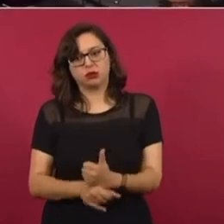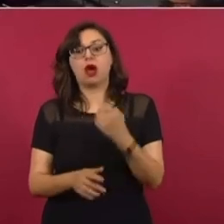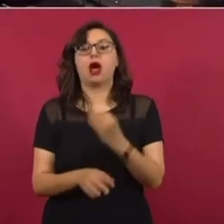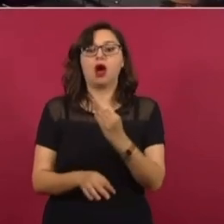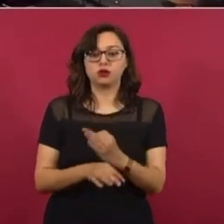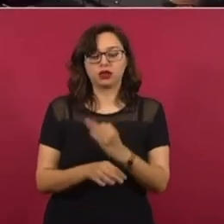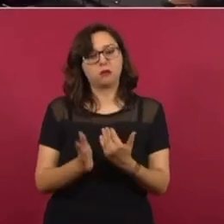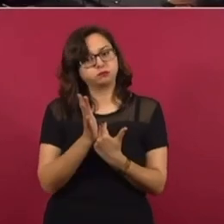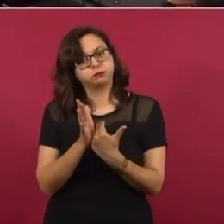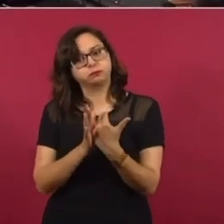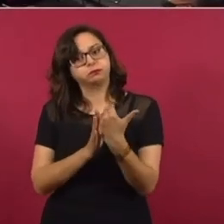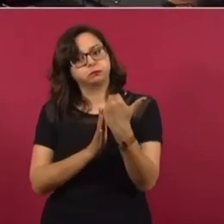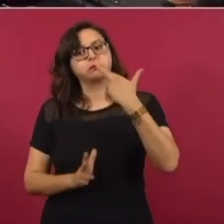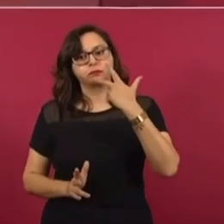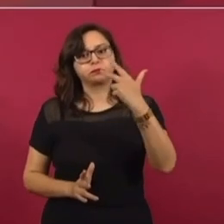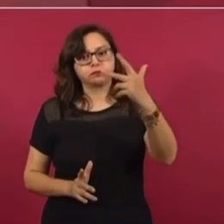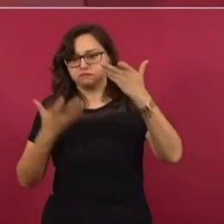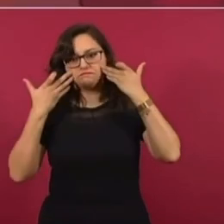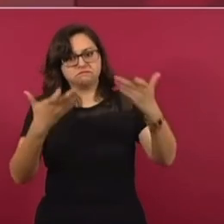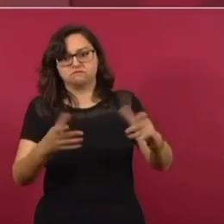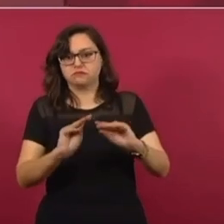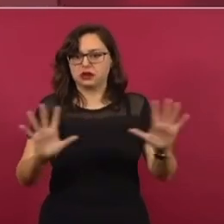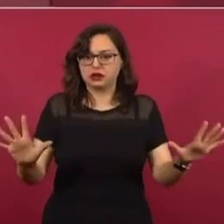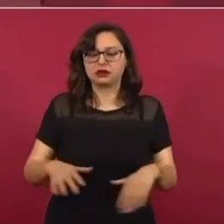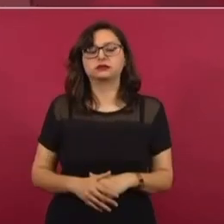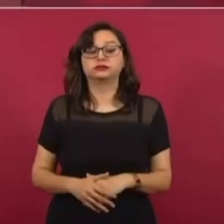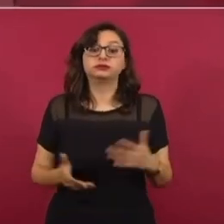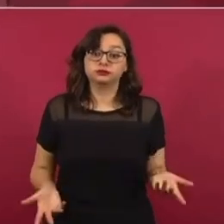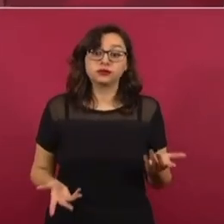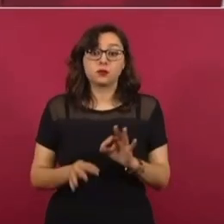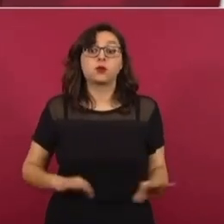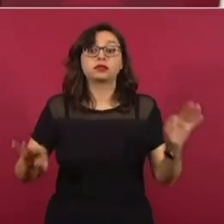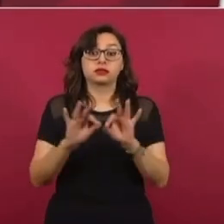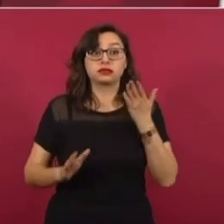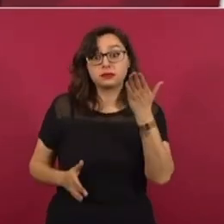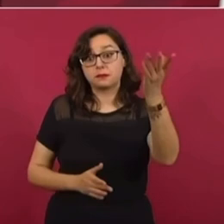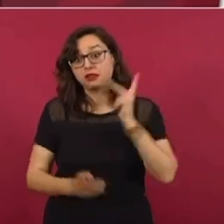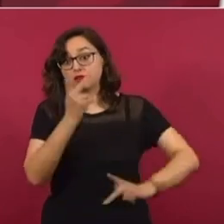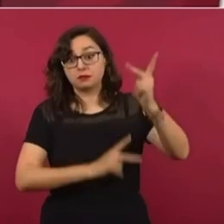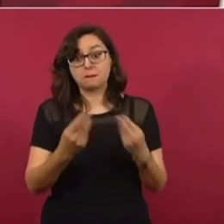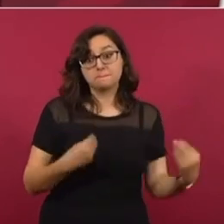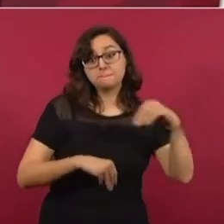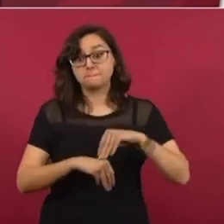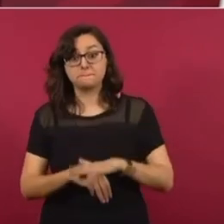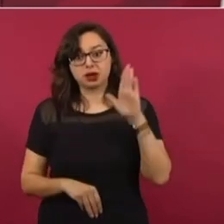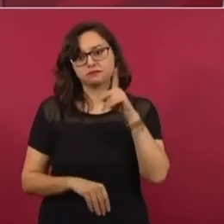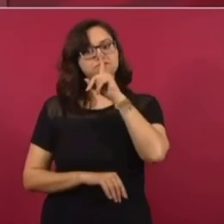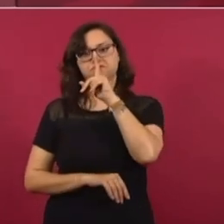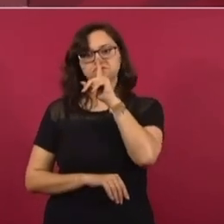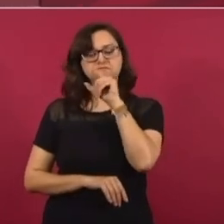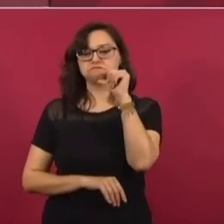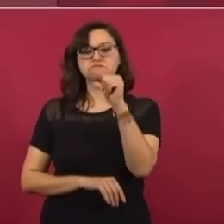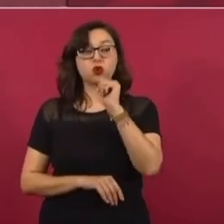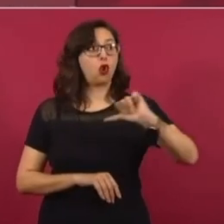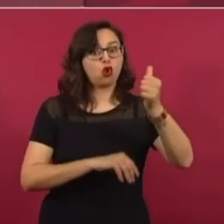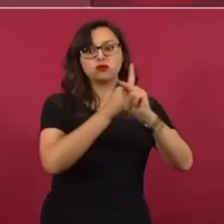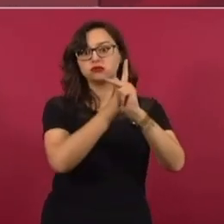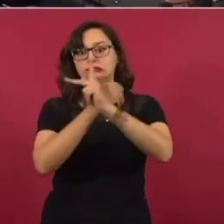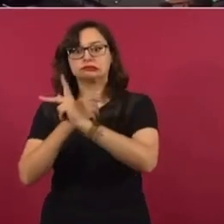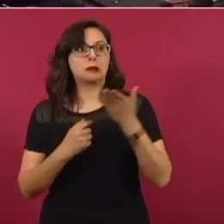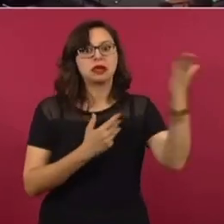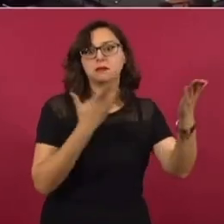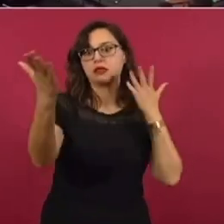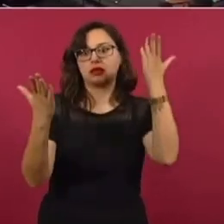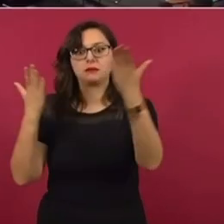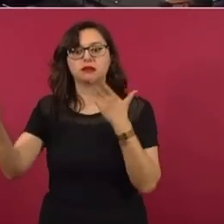ya estamos en franca recuperación. Y también no contratamos deuda adicional, como lo hicieron casi todos los países del mundo